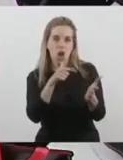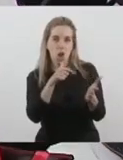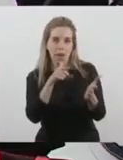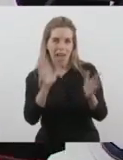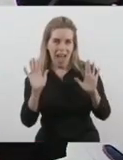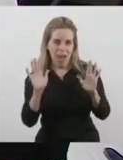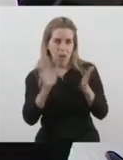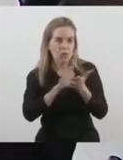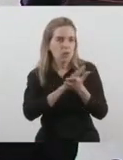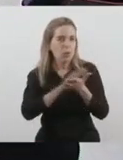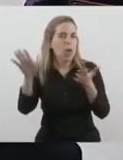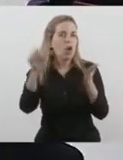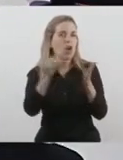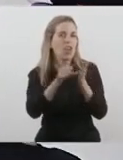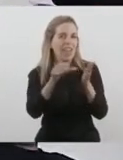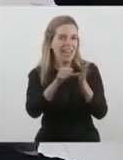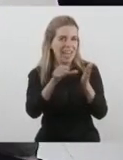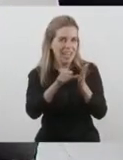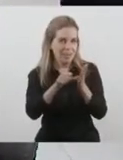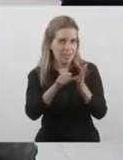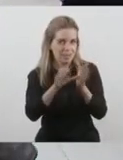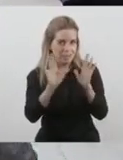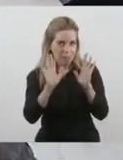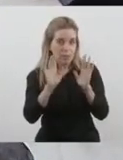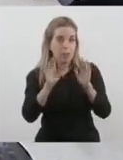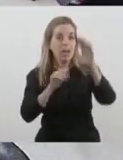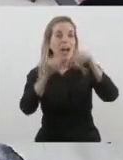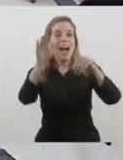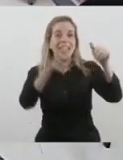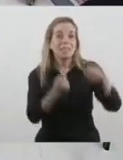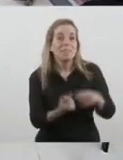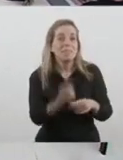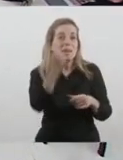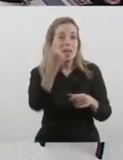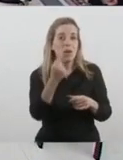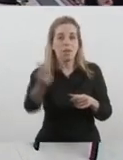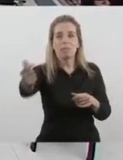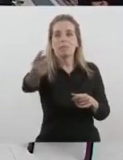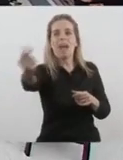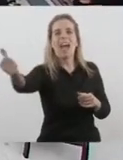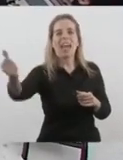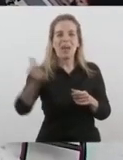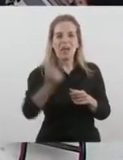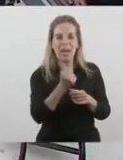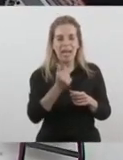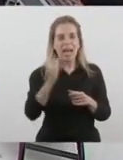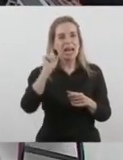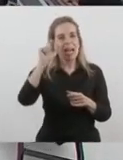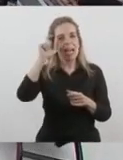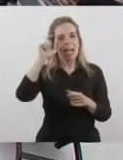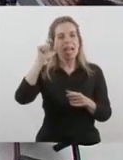Vamos a convocar en primer lugar a recibir el suyo a Jerónimo Carolina González.